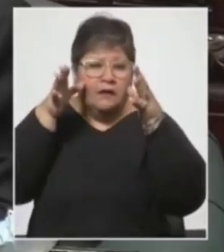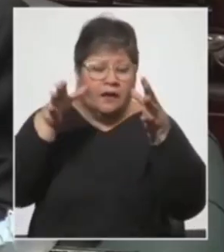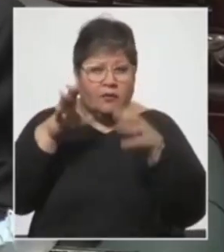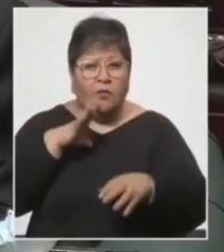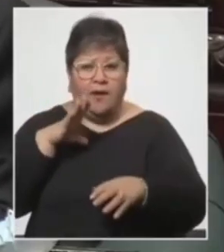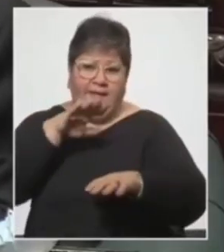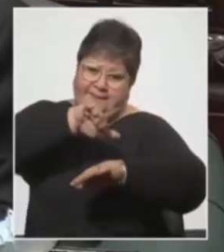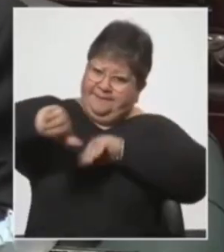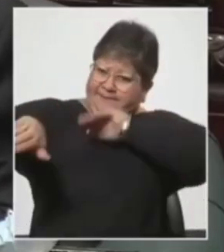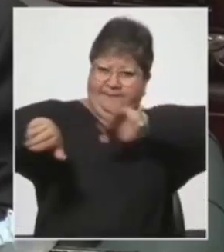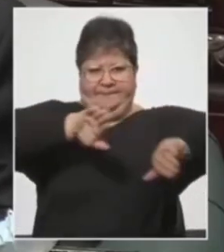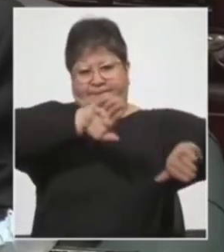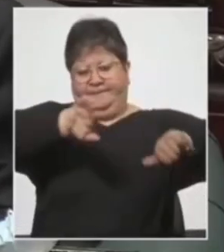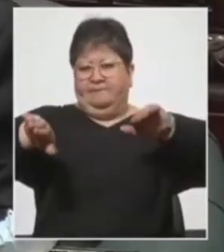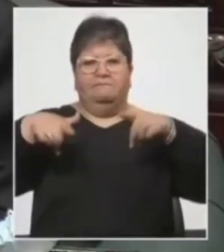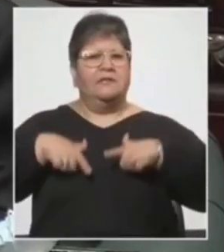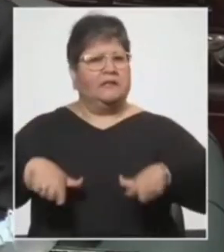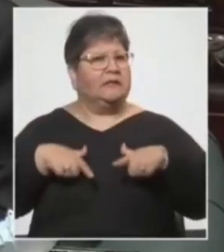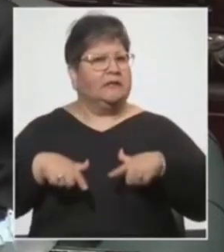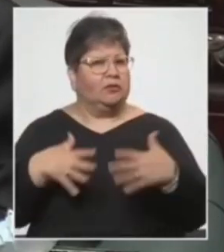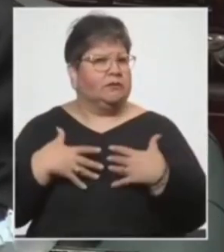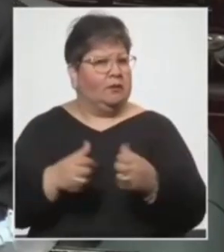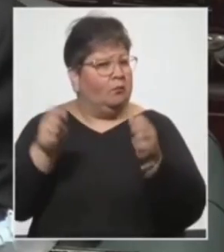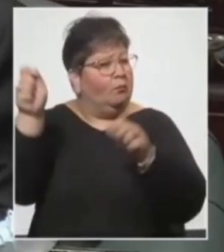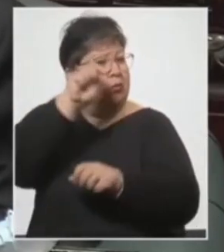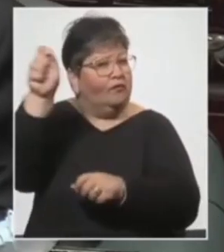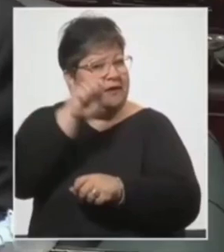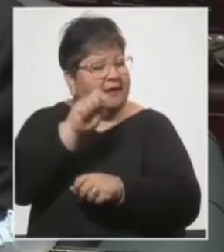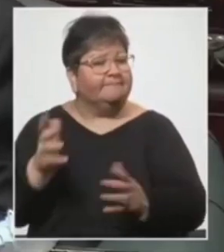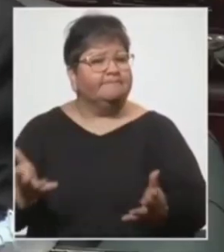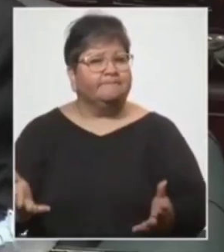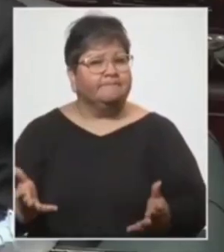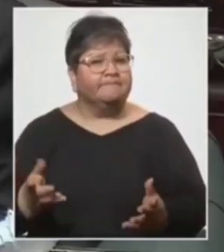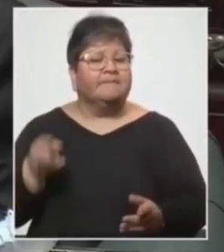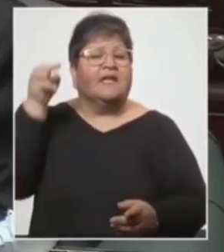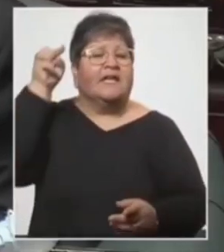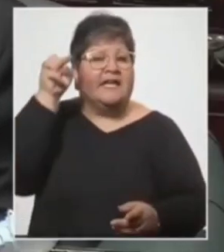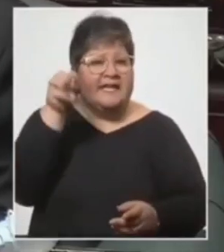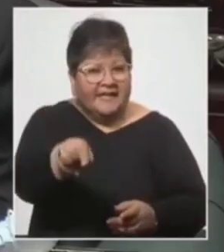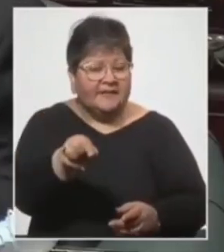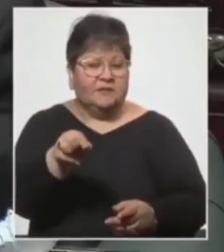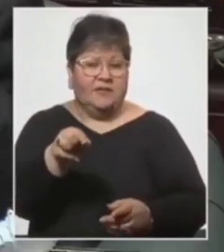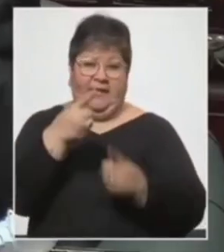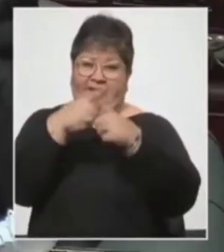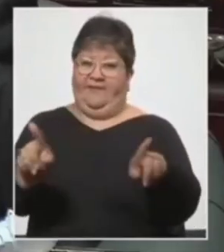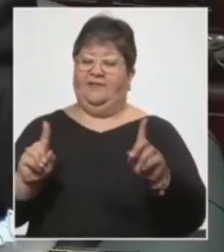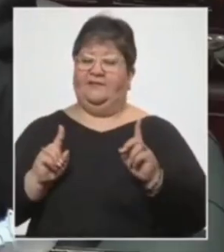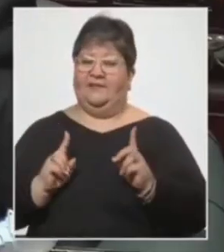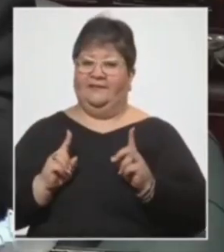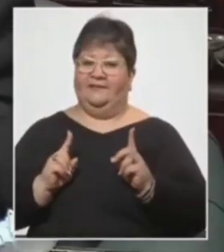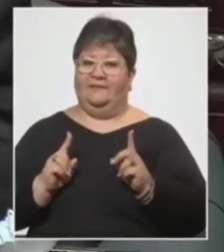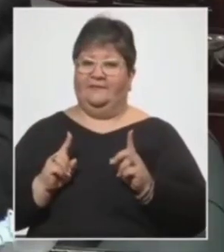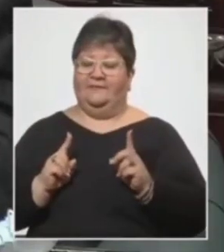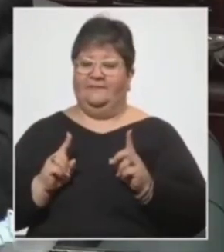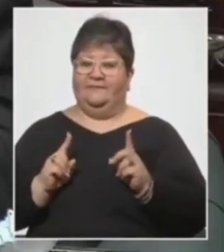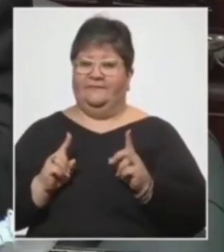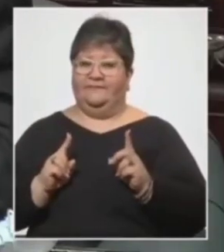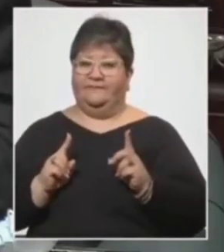otro que el Ministerio de Salud Pública. Ese es el eje que de alguna manera nosotros nos